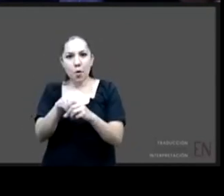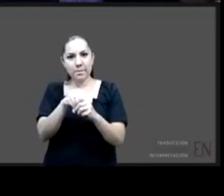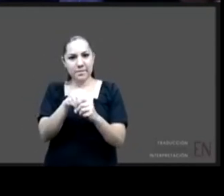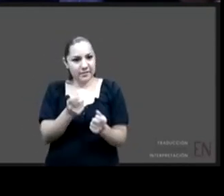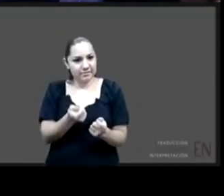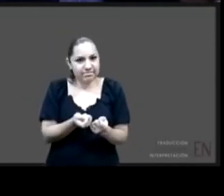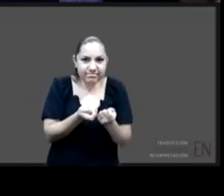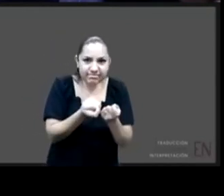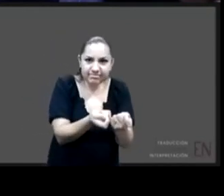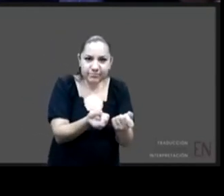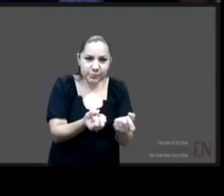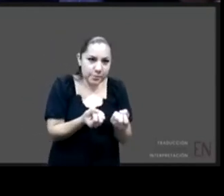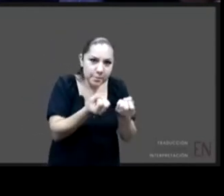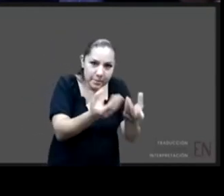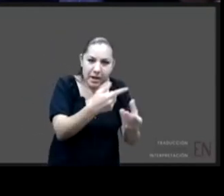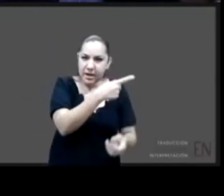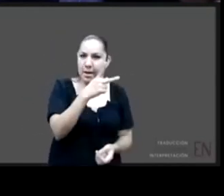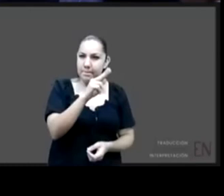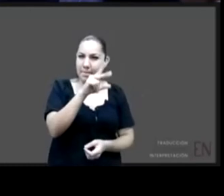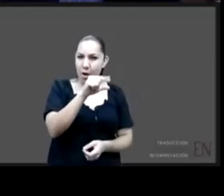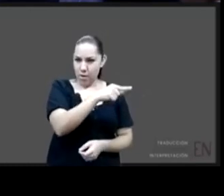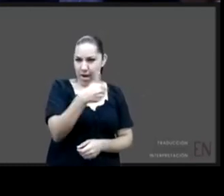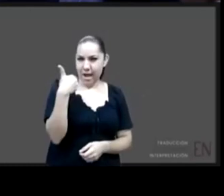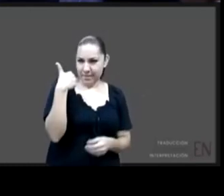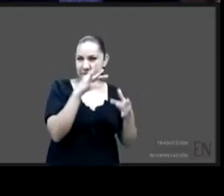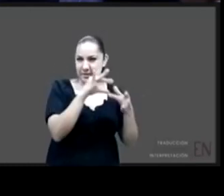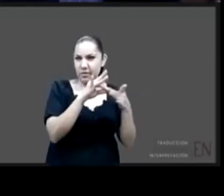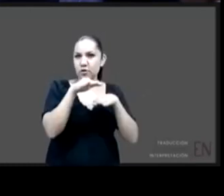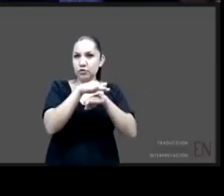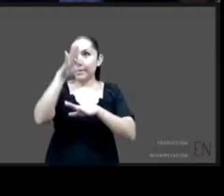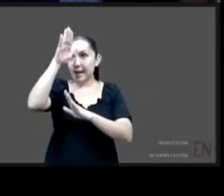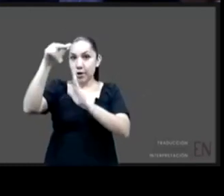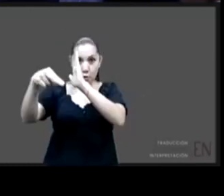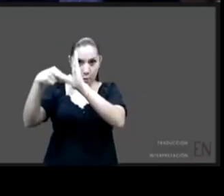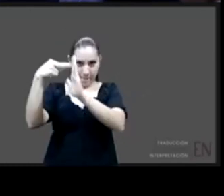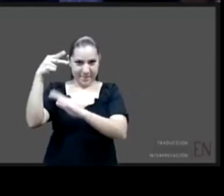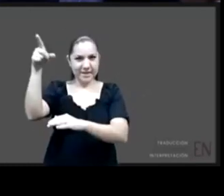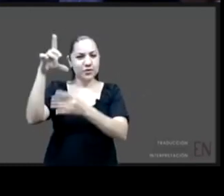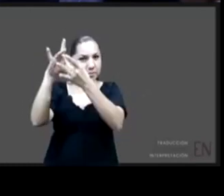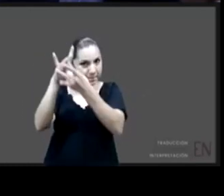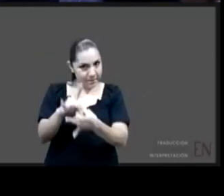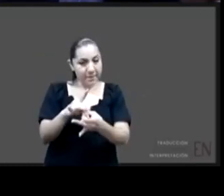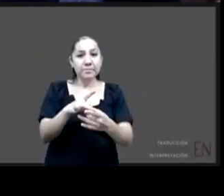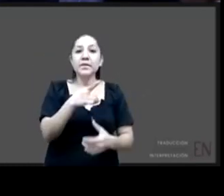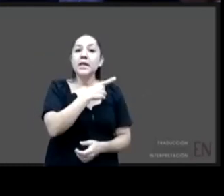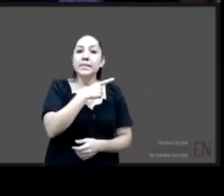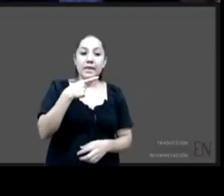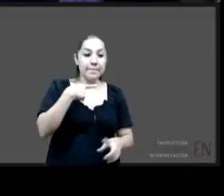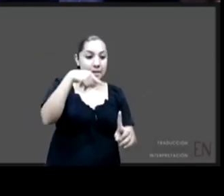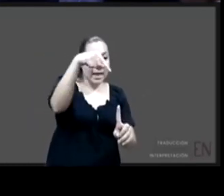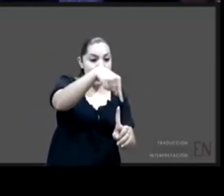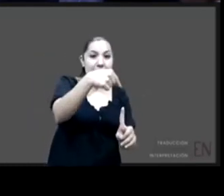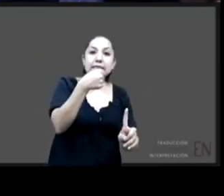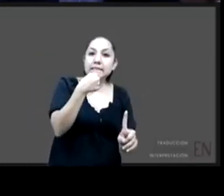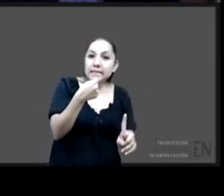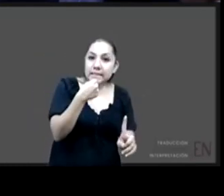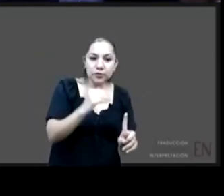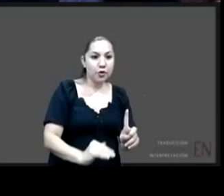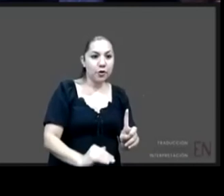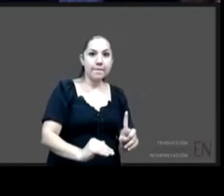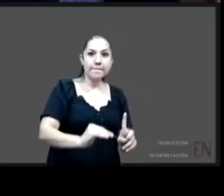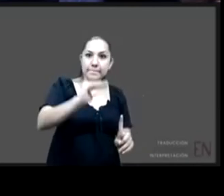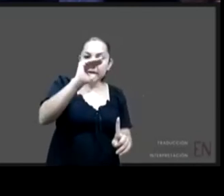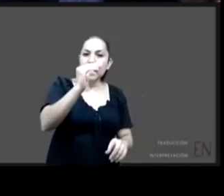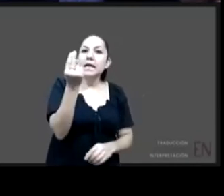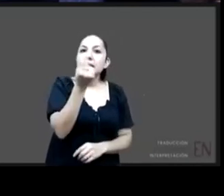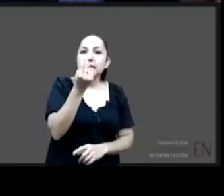convención de los derechos del niño la necesidad del niño de crecer en un ambiente de felicidad amor y comprensión